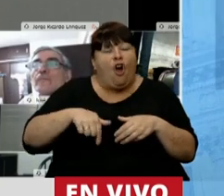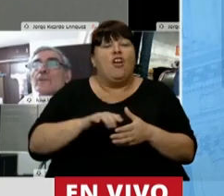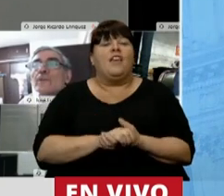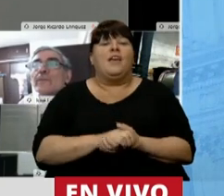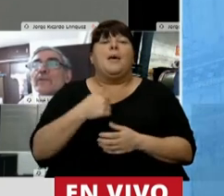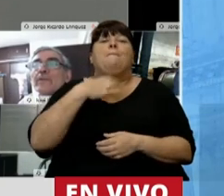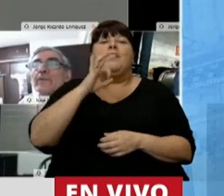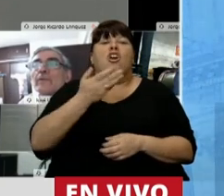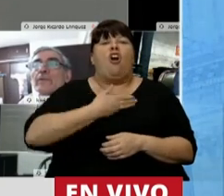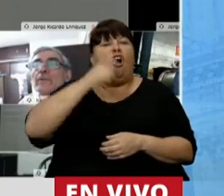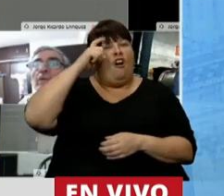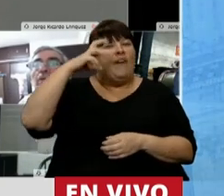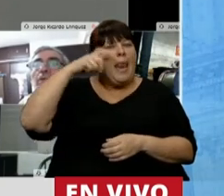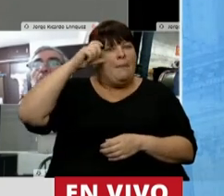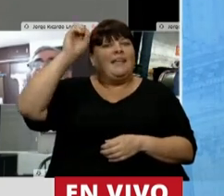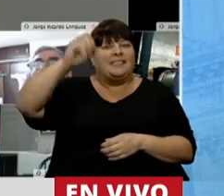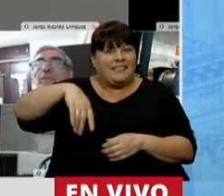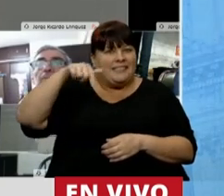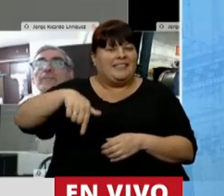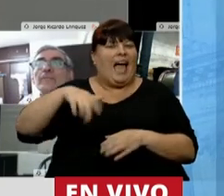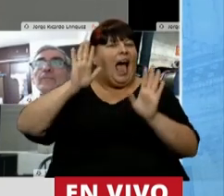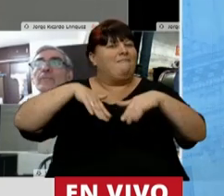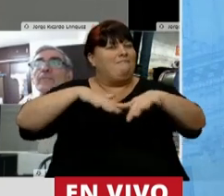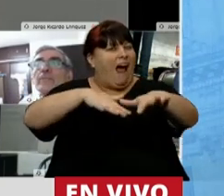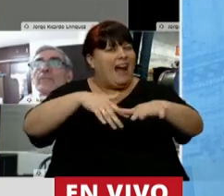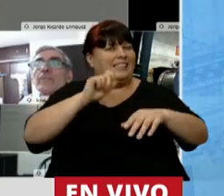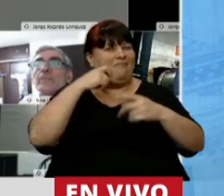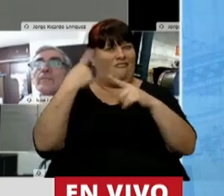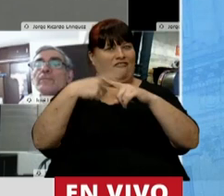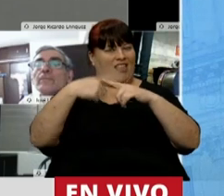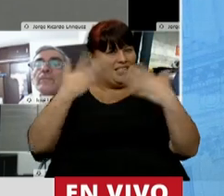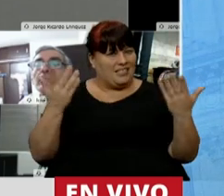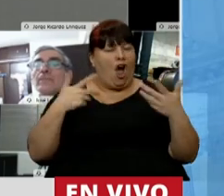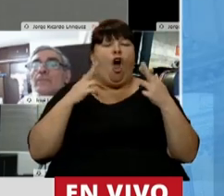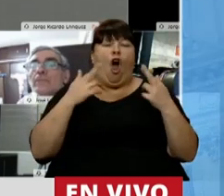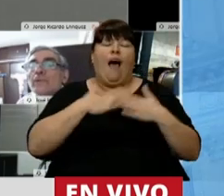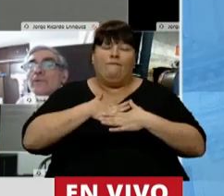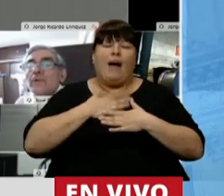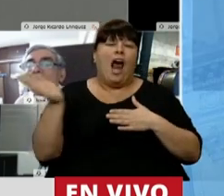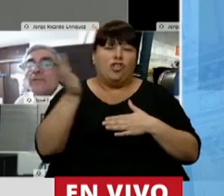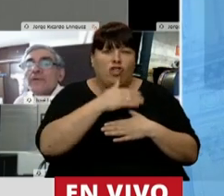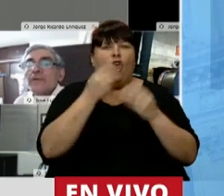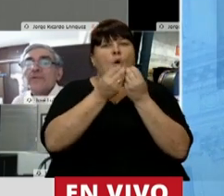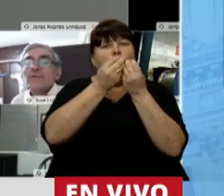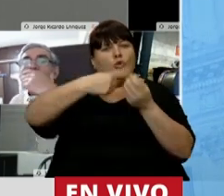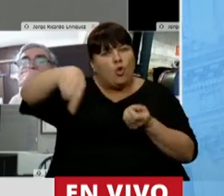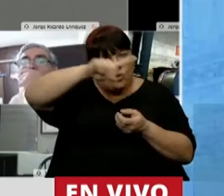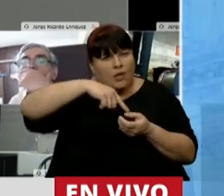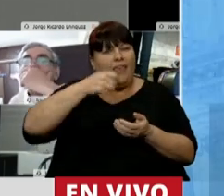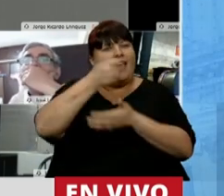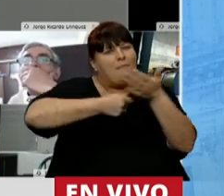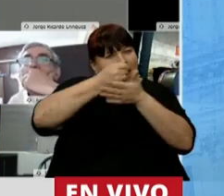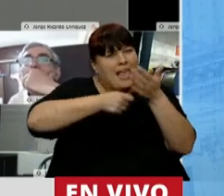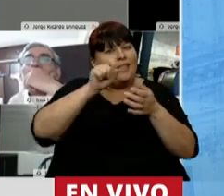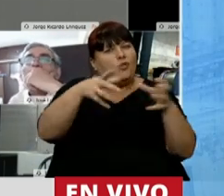de que mi hijo Felipe nos acompañe en esta movilización festiva. Ojalá y les deseo de corazón que haya muchos de ustedes que